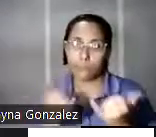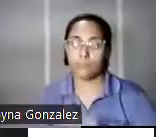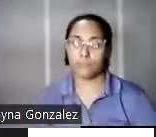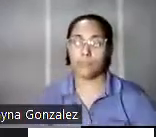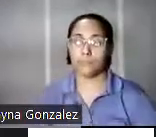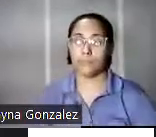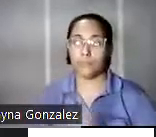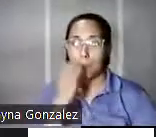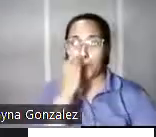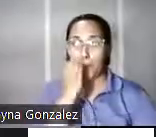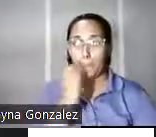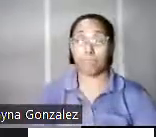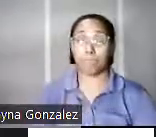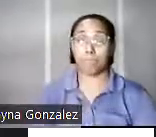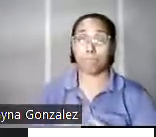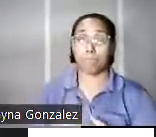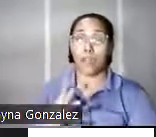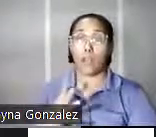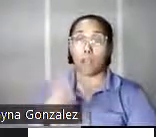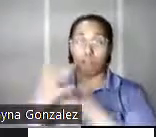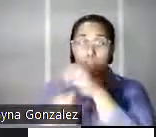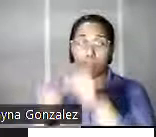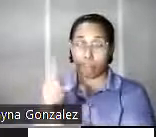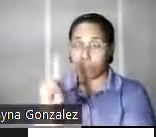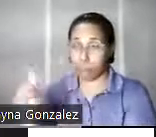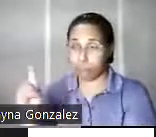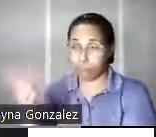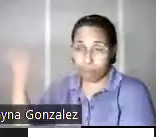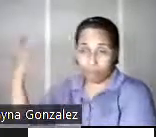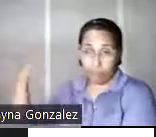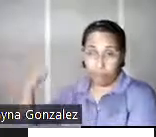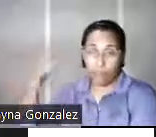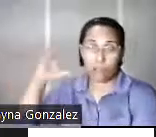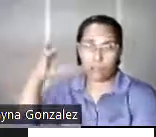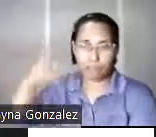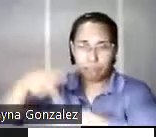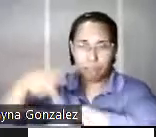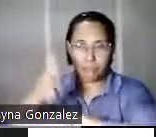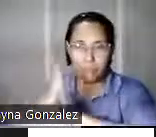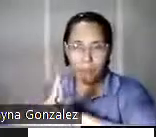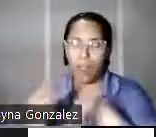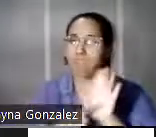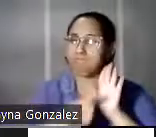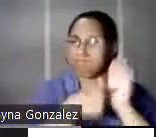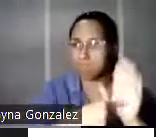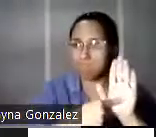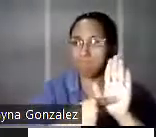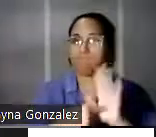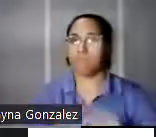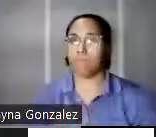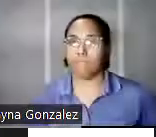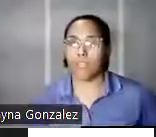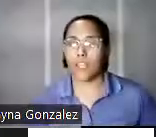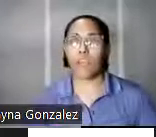Durante los pasados 100 años, la radio de Puerto Rico ha demostrado ser un prolífico